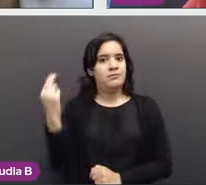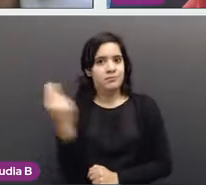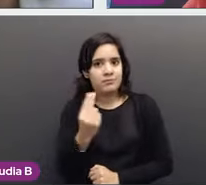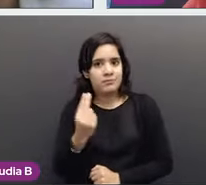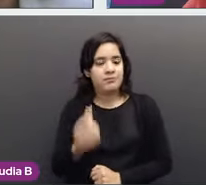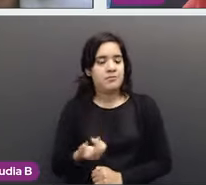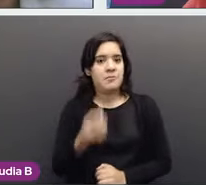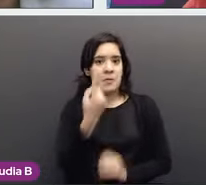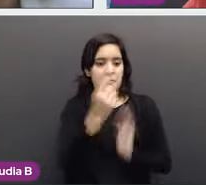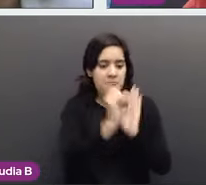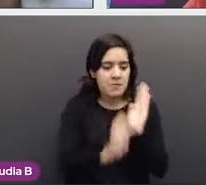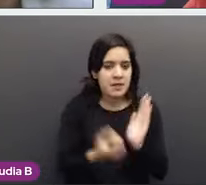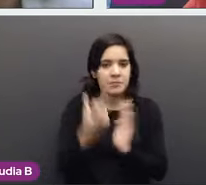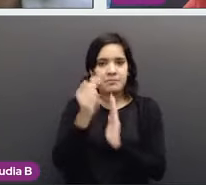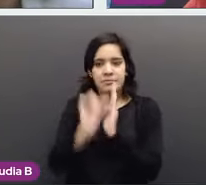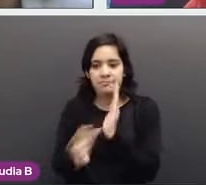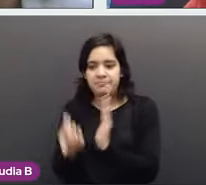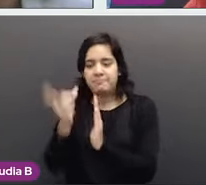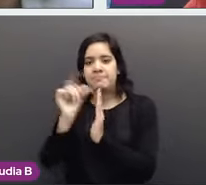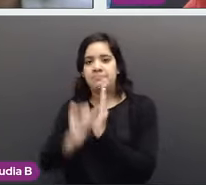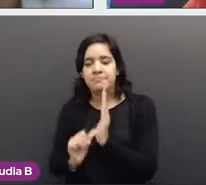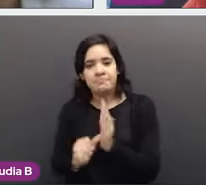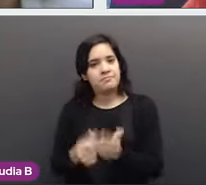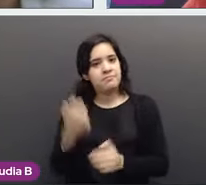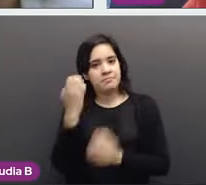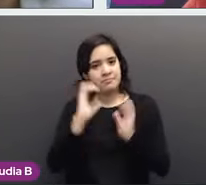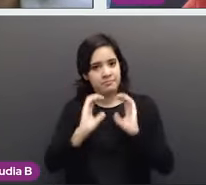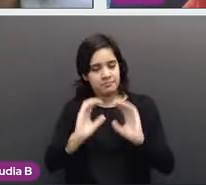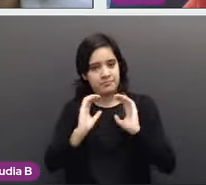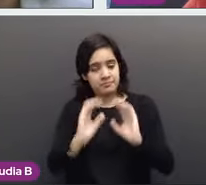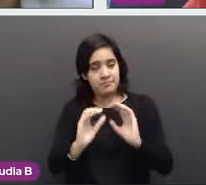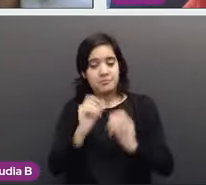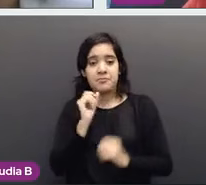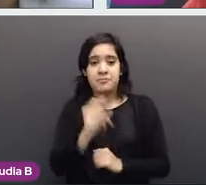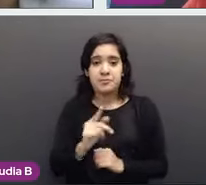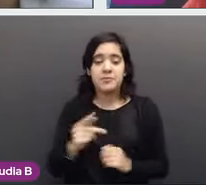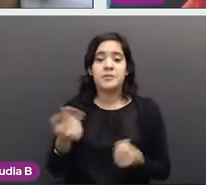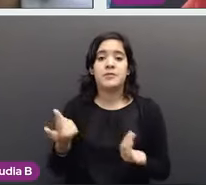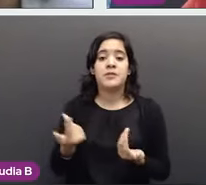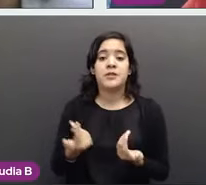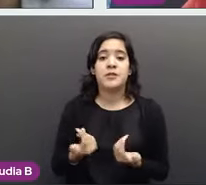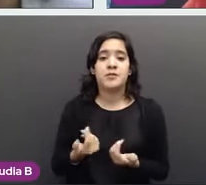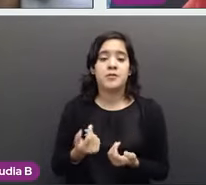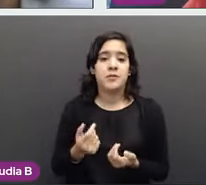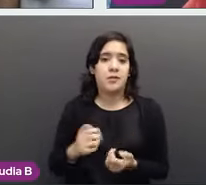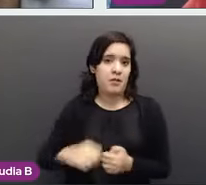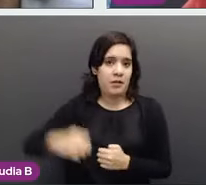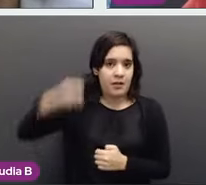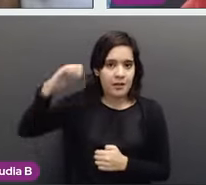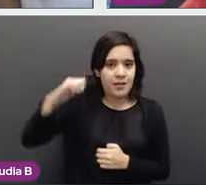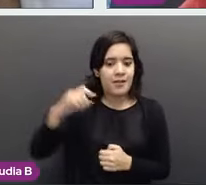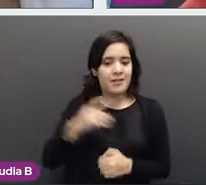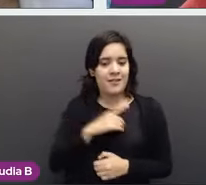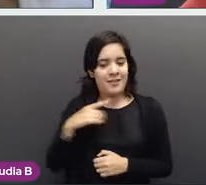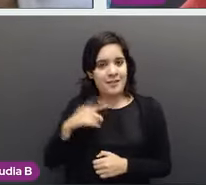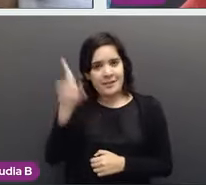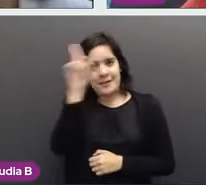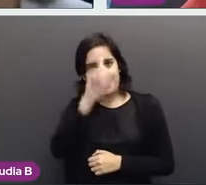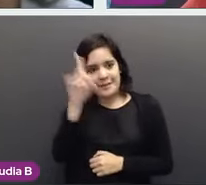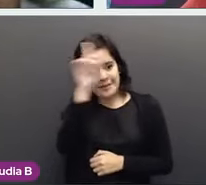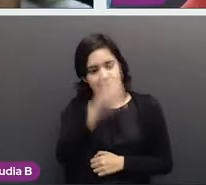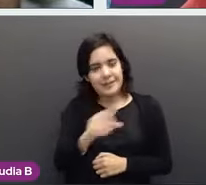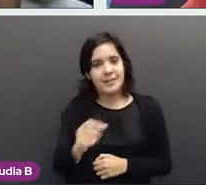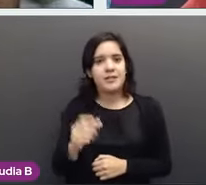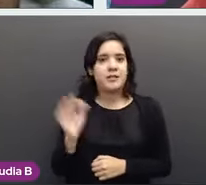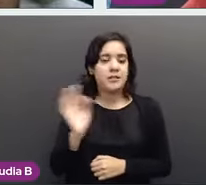caso de mamá. Y bueno, pues a las edades recomendadas, una atención y una revisión